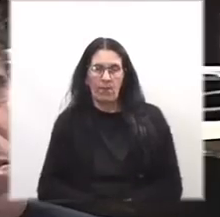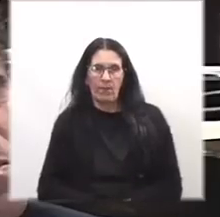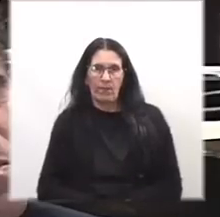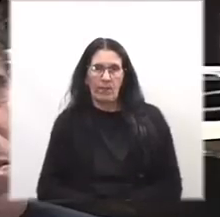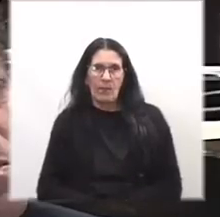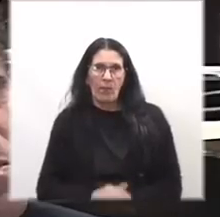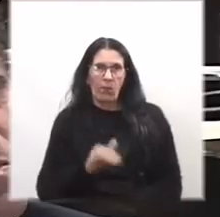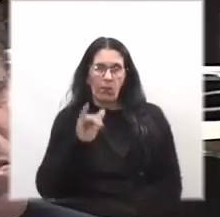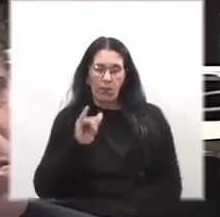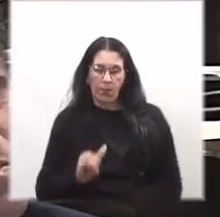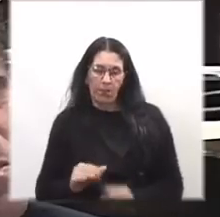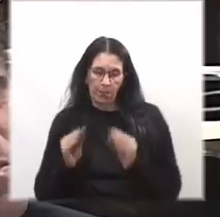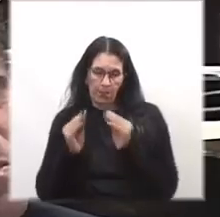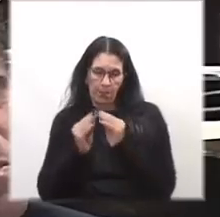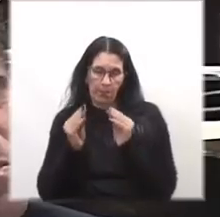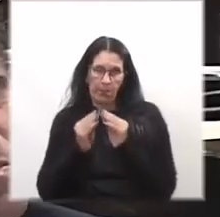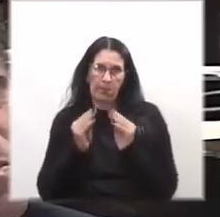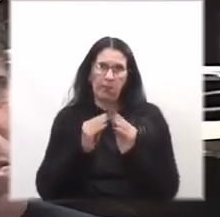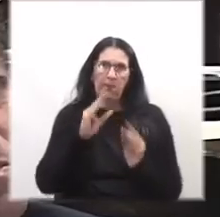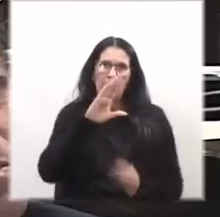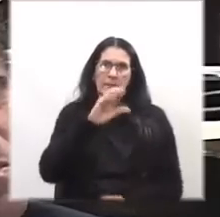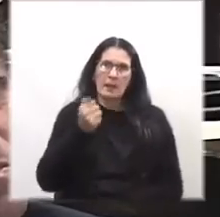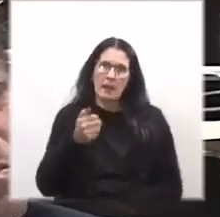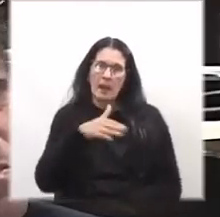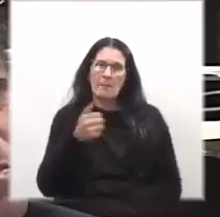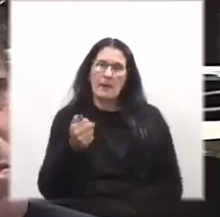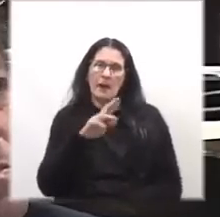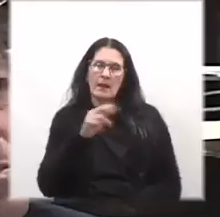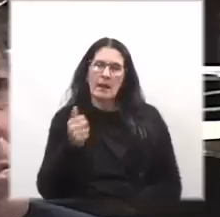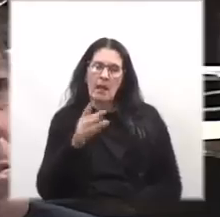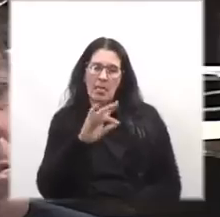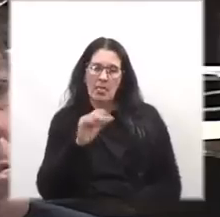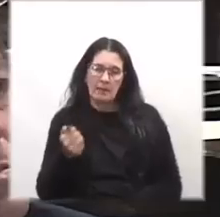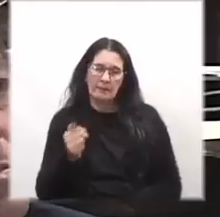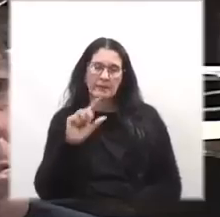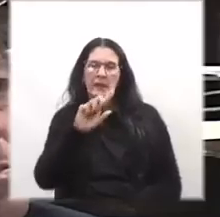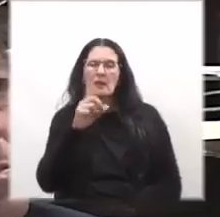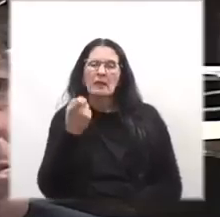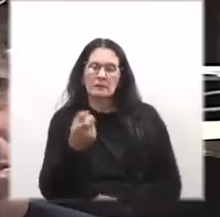Y el compañero camarada fiscal Díaz, exfiscal,